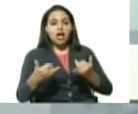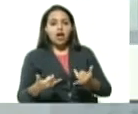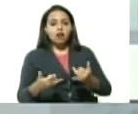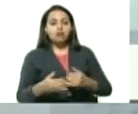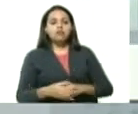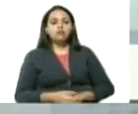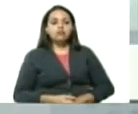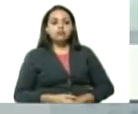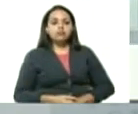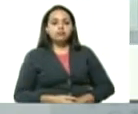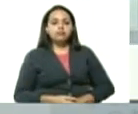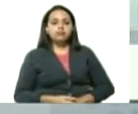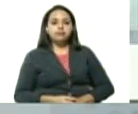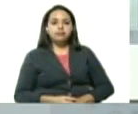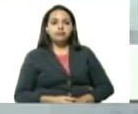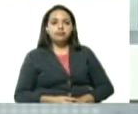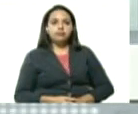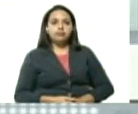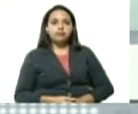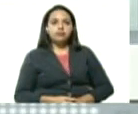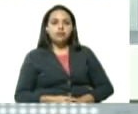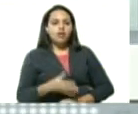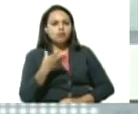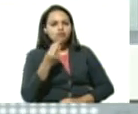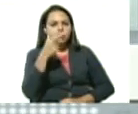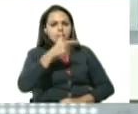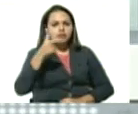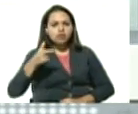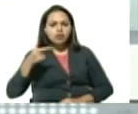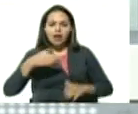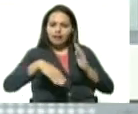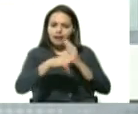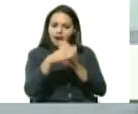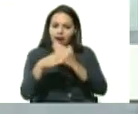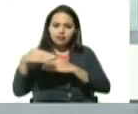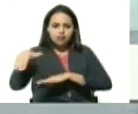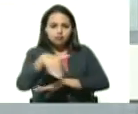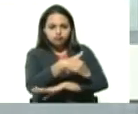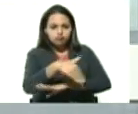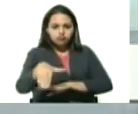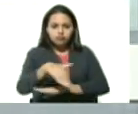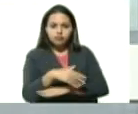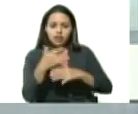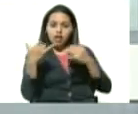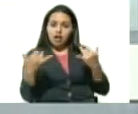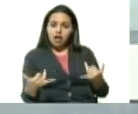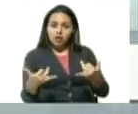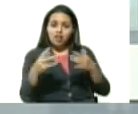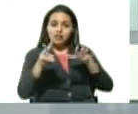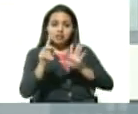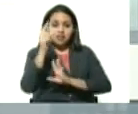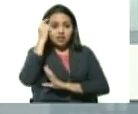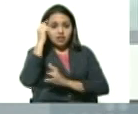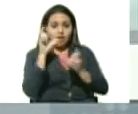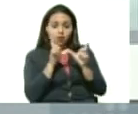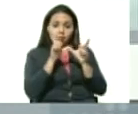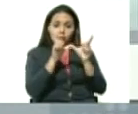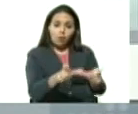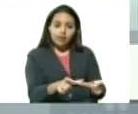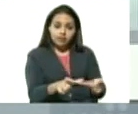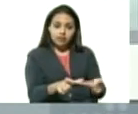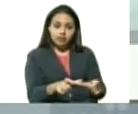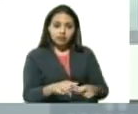flexibilización salió mucha gente a la calle y ahora estamos en los 7 días de cuarentena